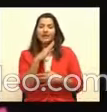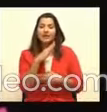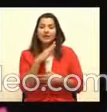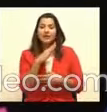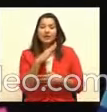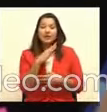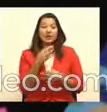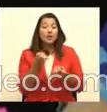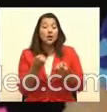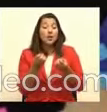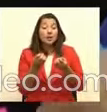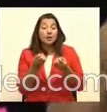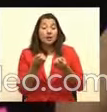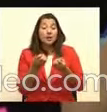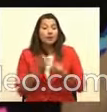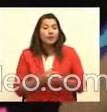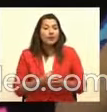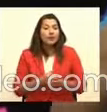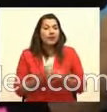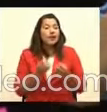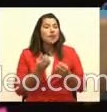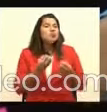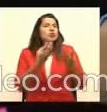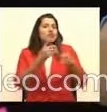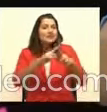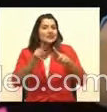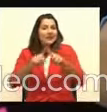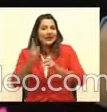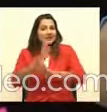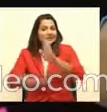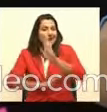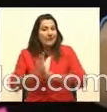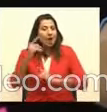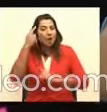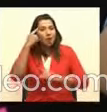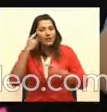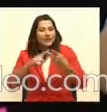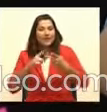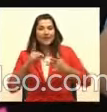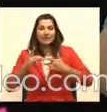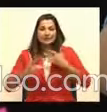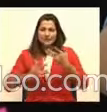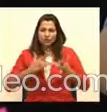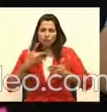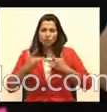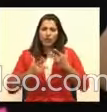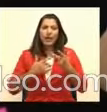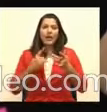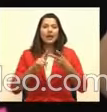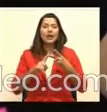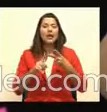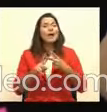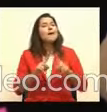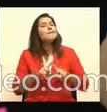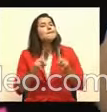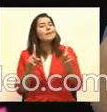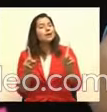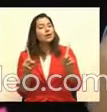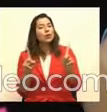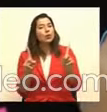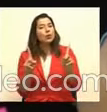son tantos, ¿verdad? Este, cognitiva, sensorial, pero eso no le ha limitado a él a